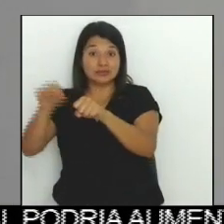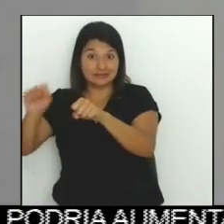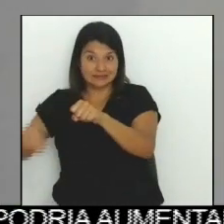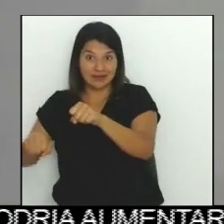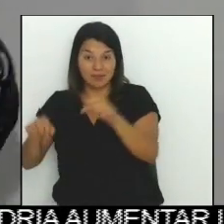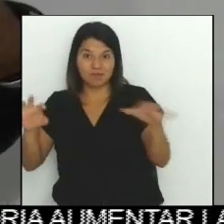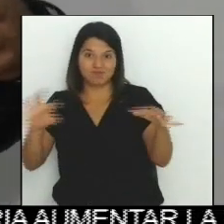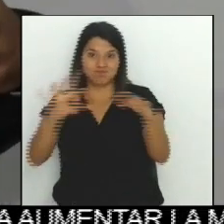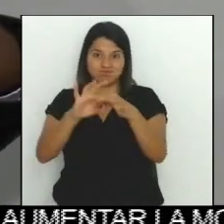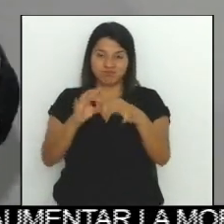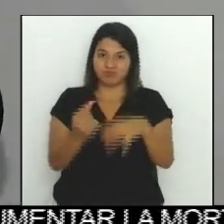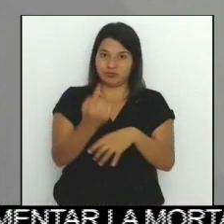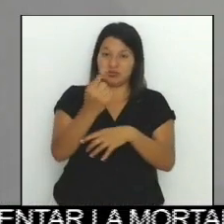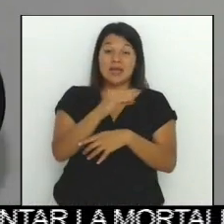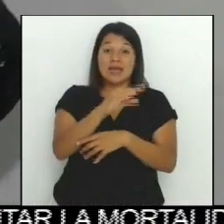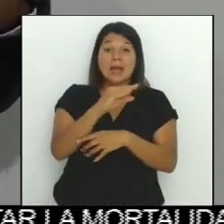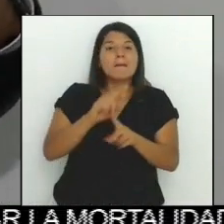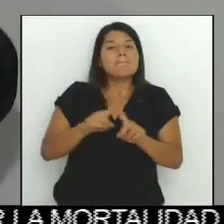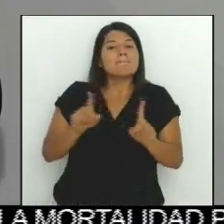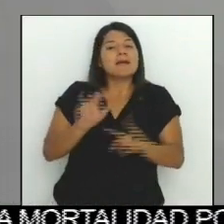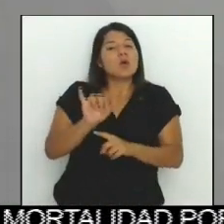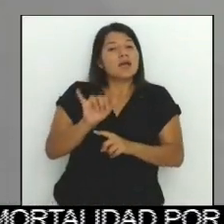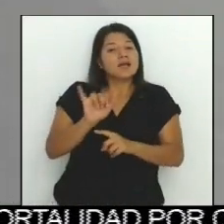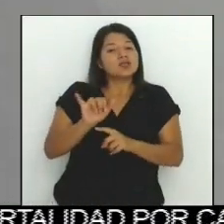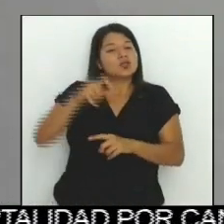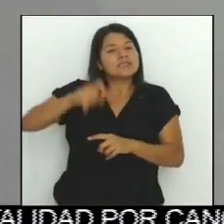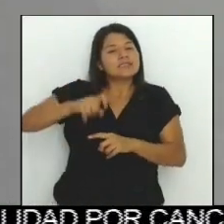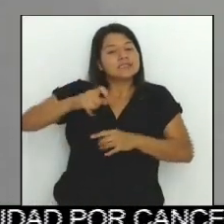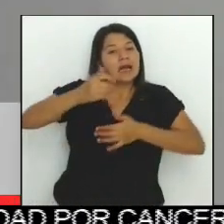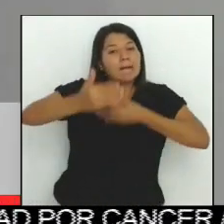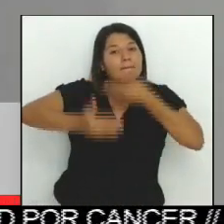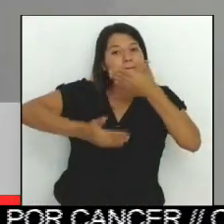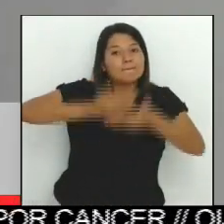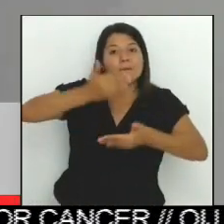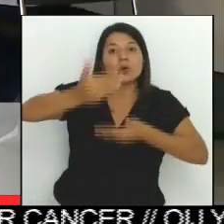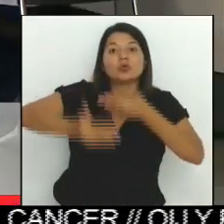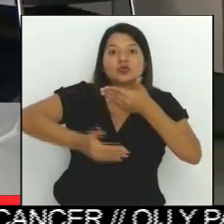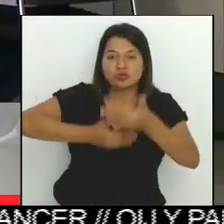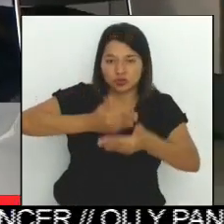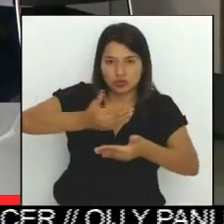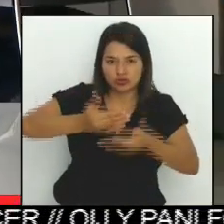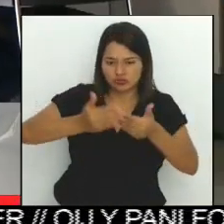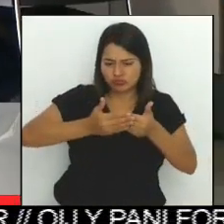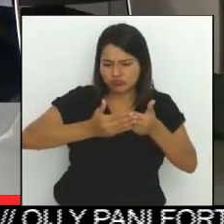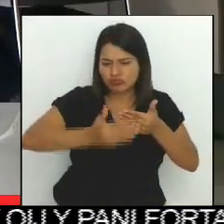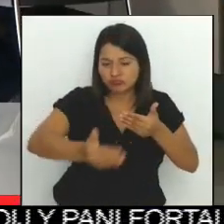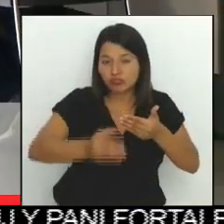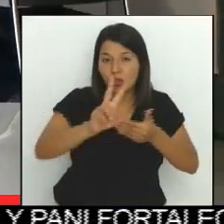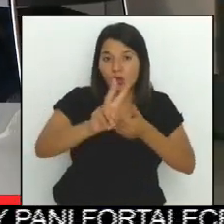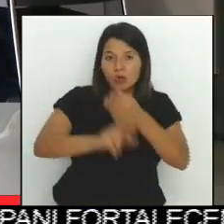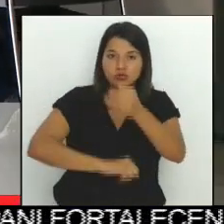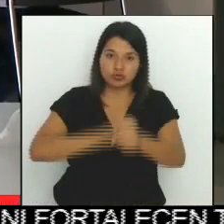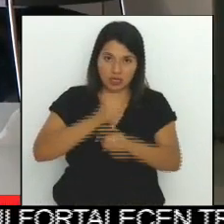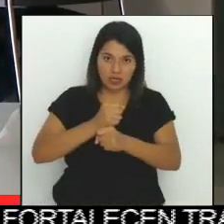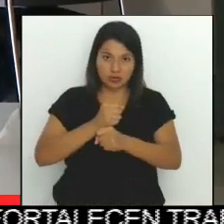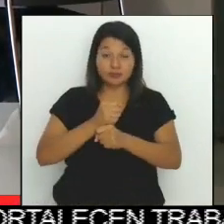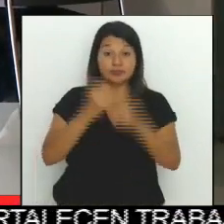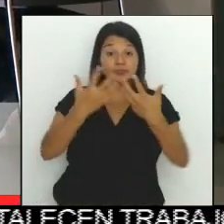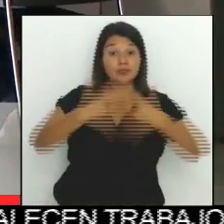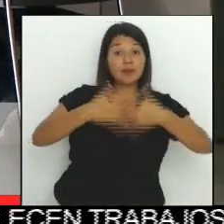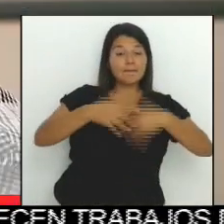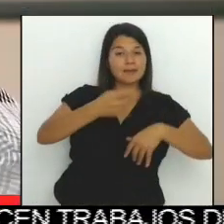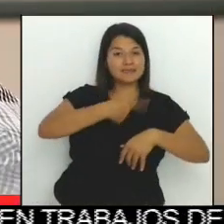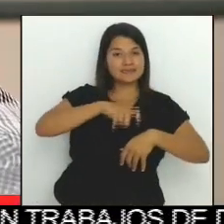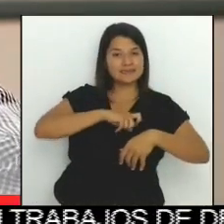Pero esto va a ser un proceso, digamos, en los próximos dos años. La compañía española Gestión Tributaria